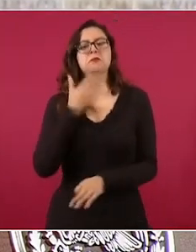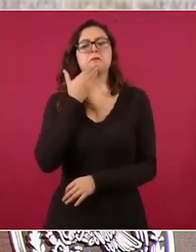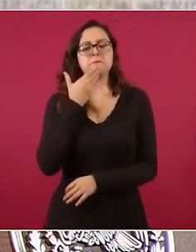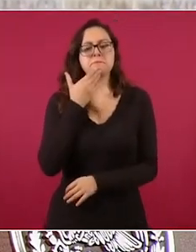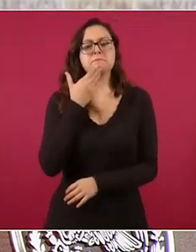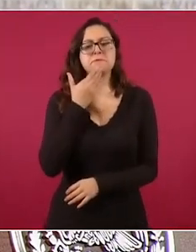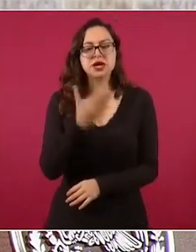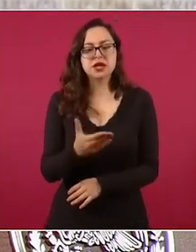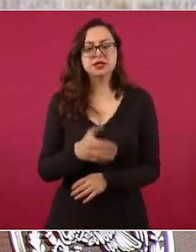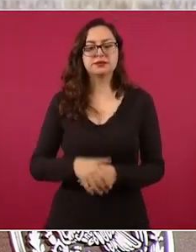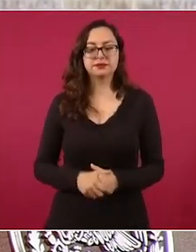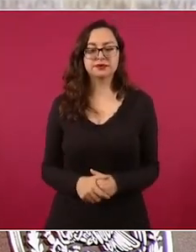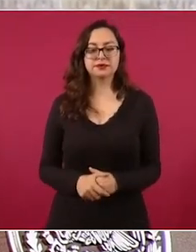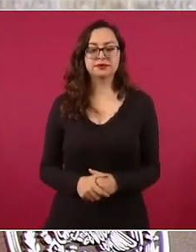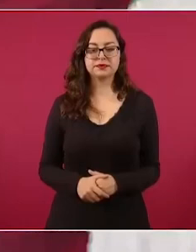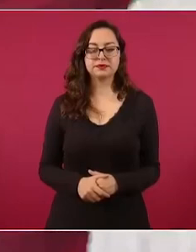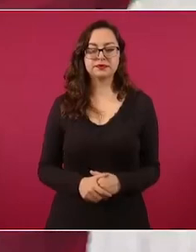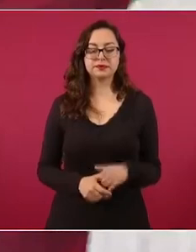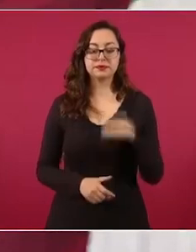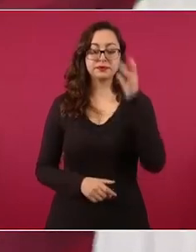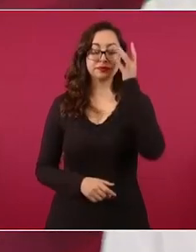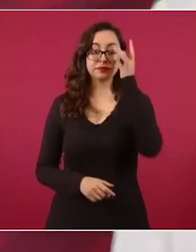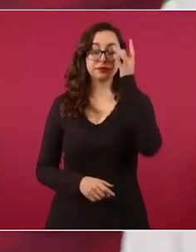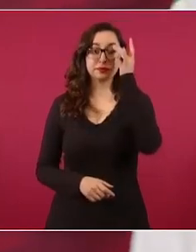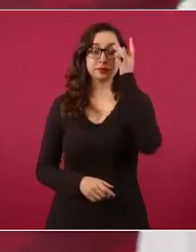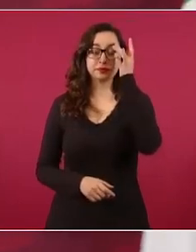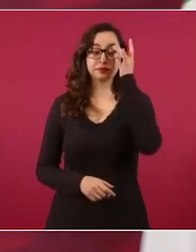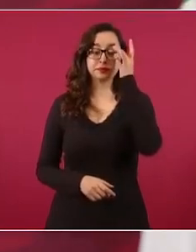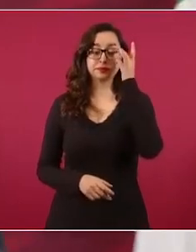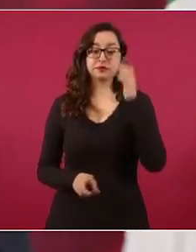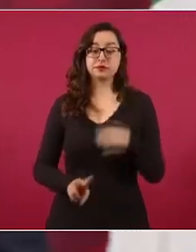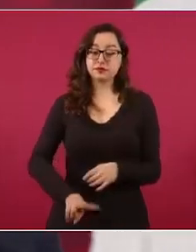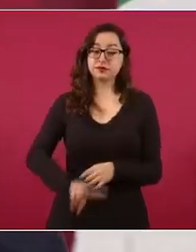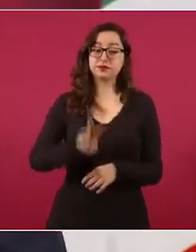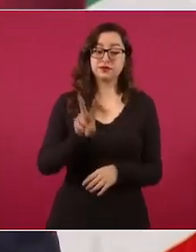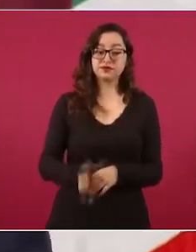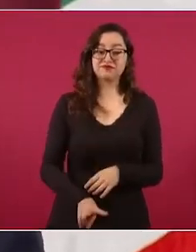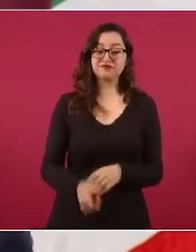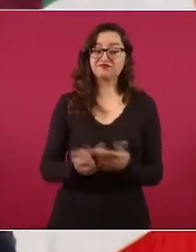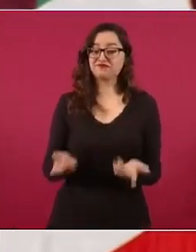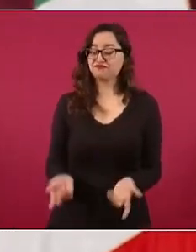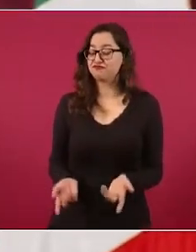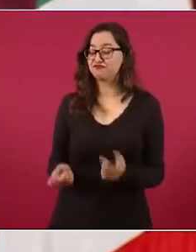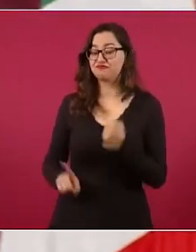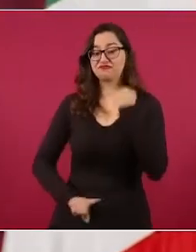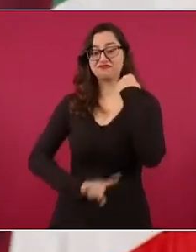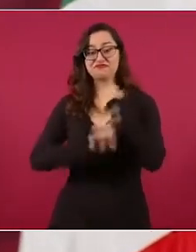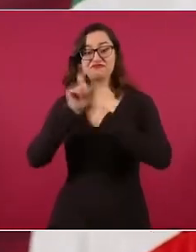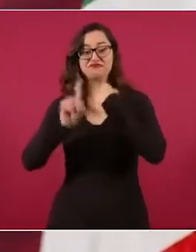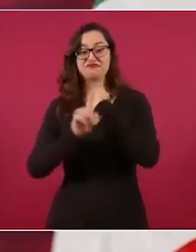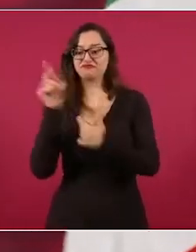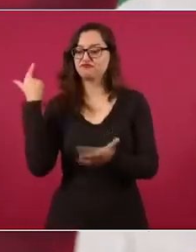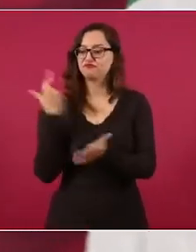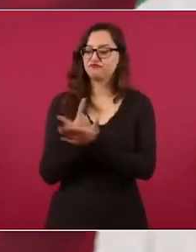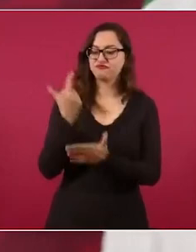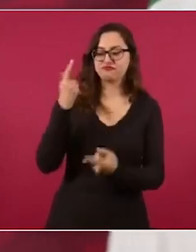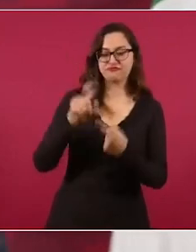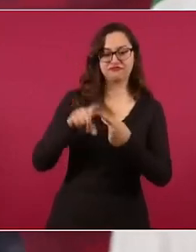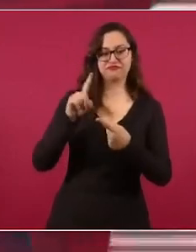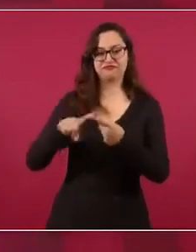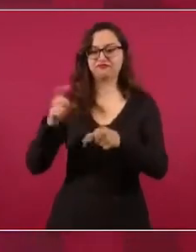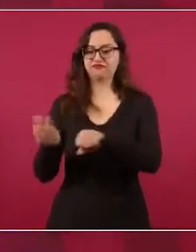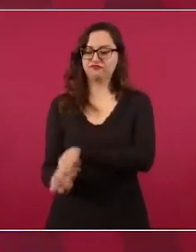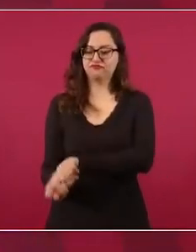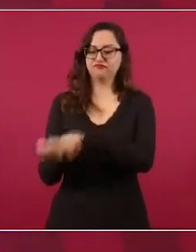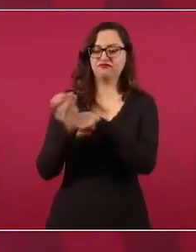primero recuperándonos de las crisis, tanto de la pandemia como de la